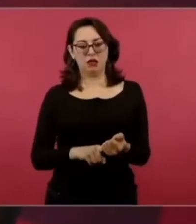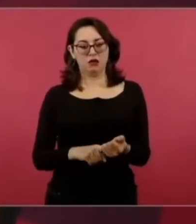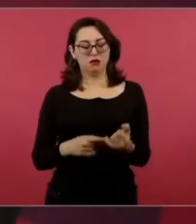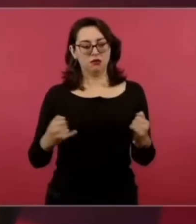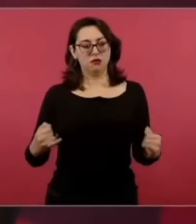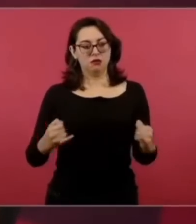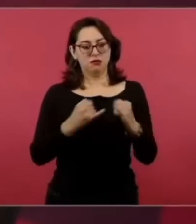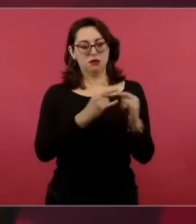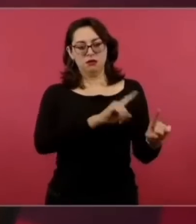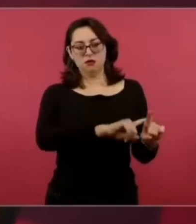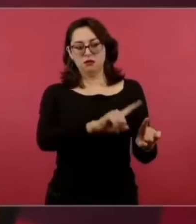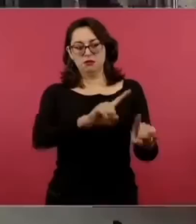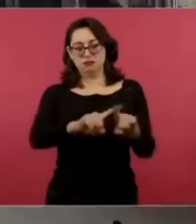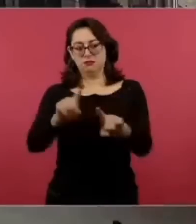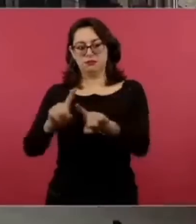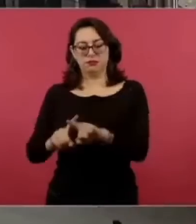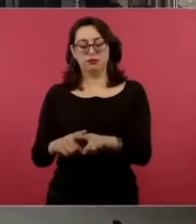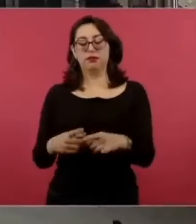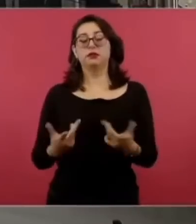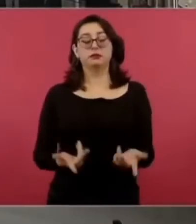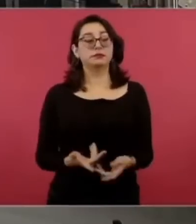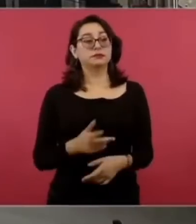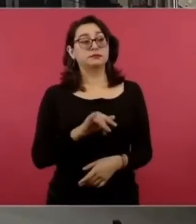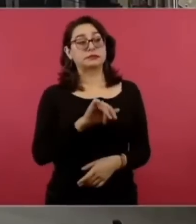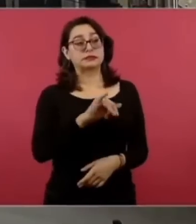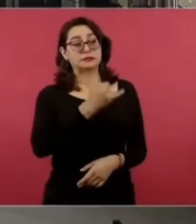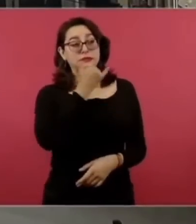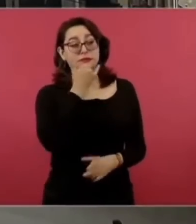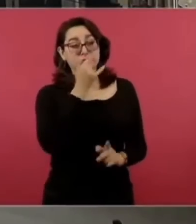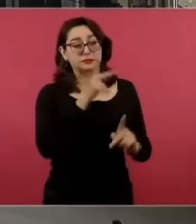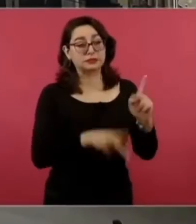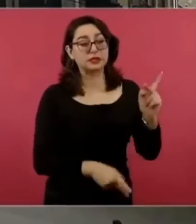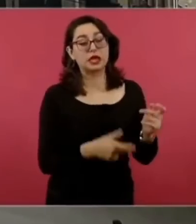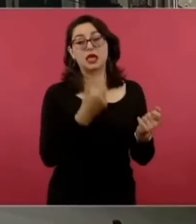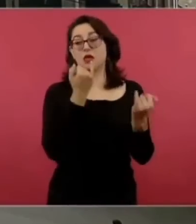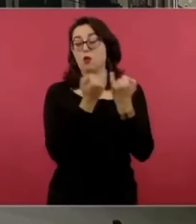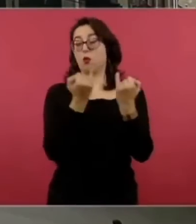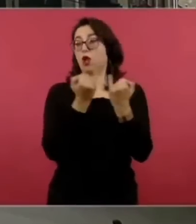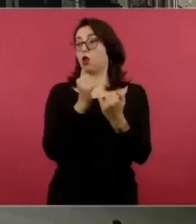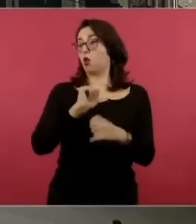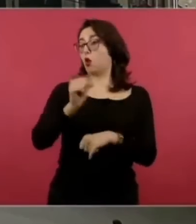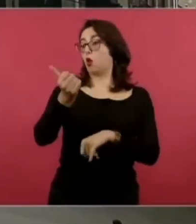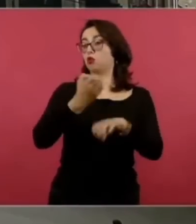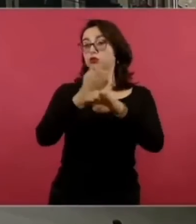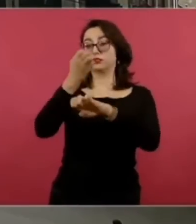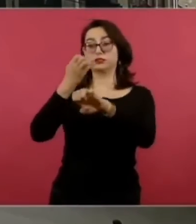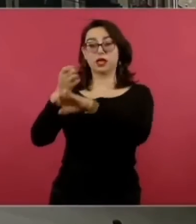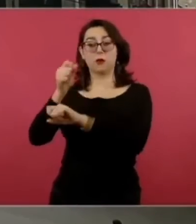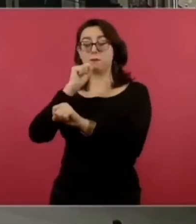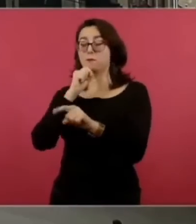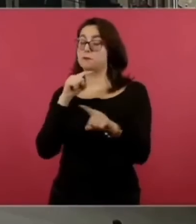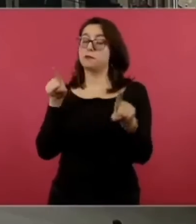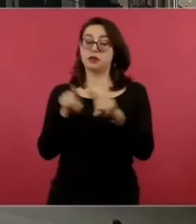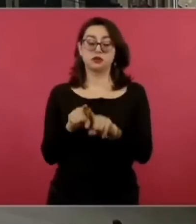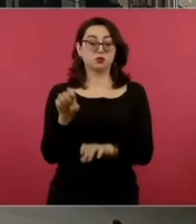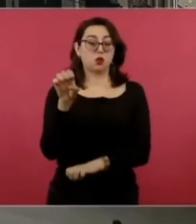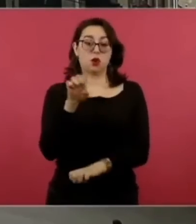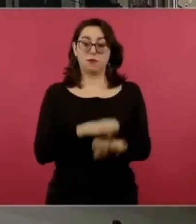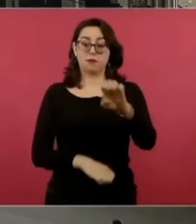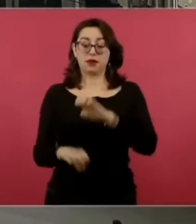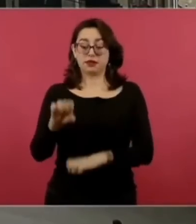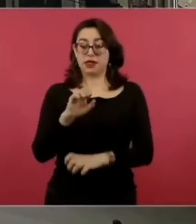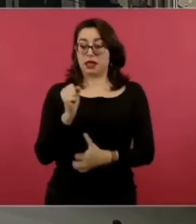perdón que lo interrumpa en otros gobiernos de hecho fue el caso del gobierno de michoacán donde si se investigan más de